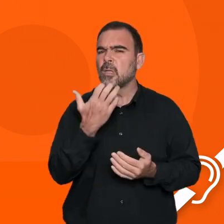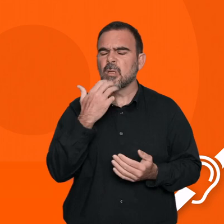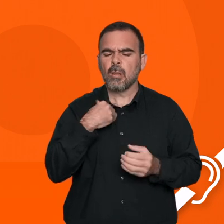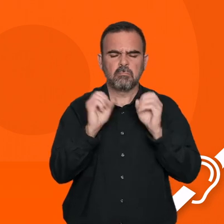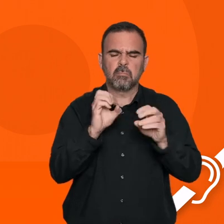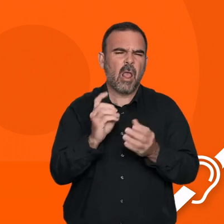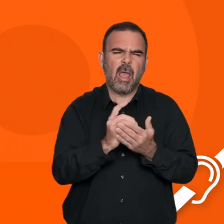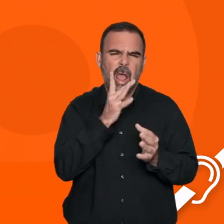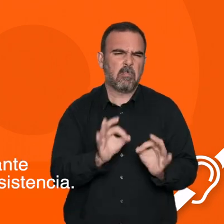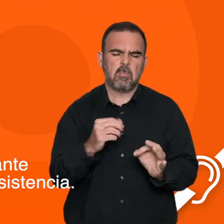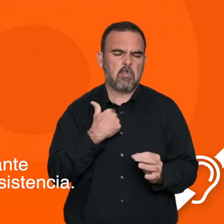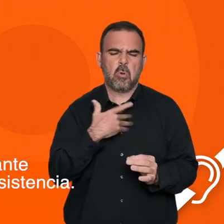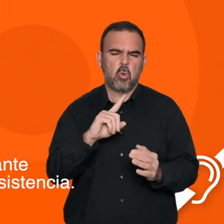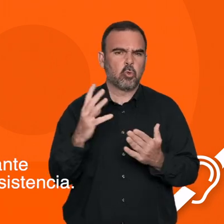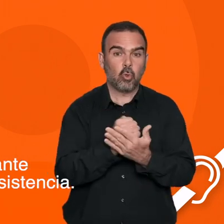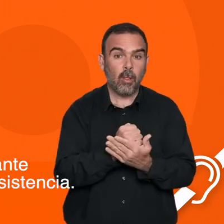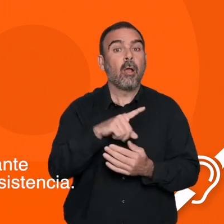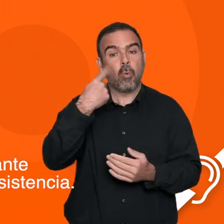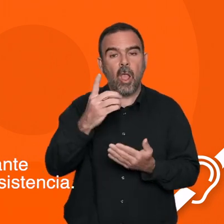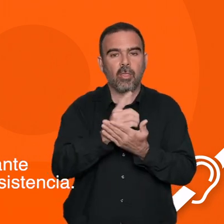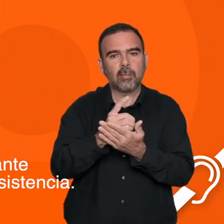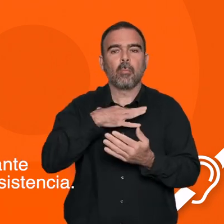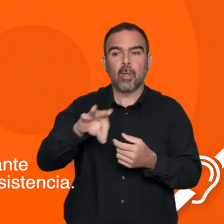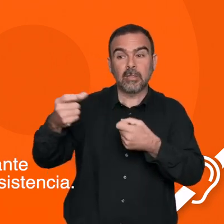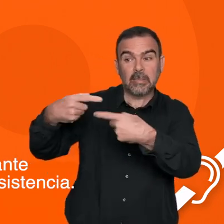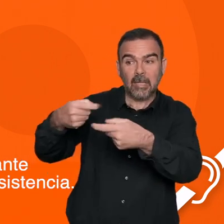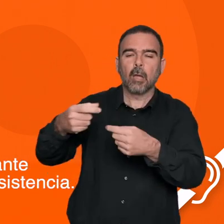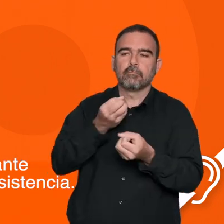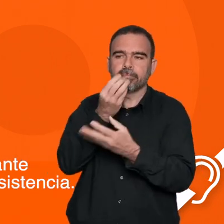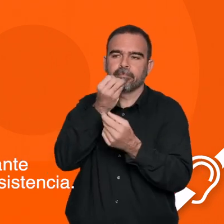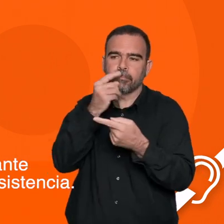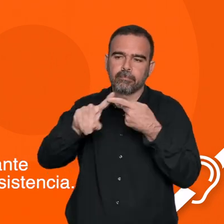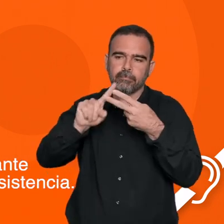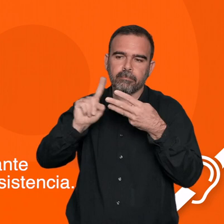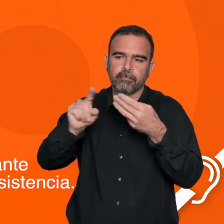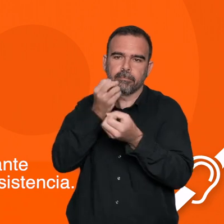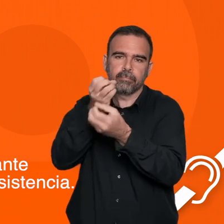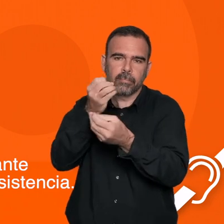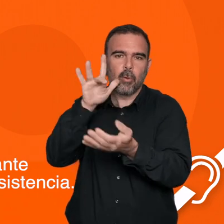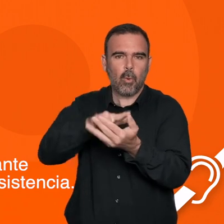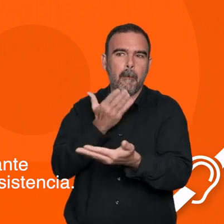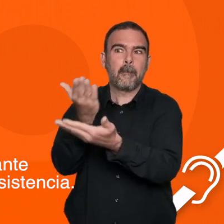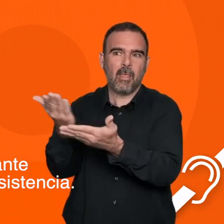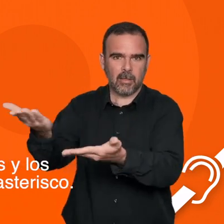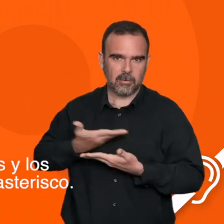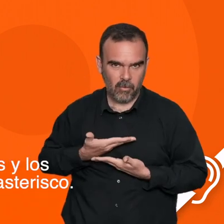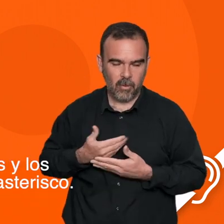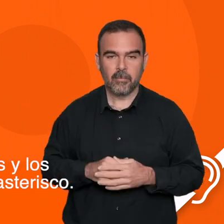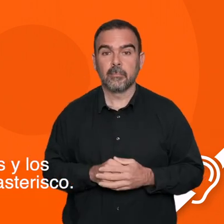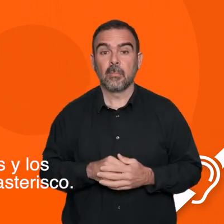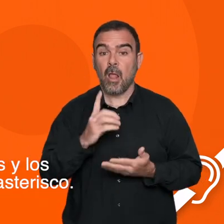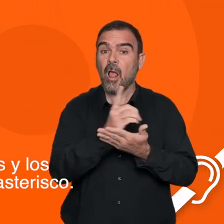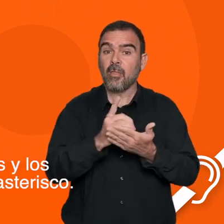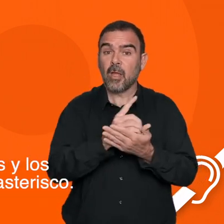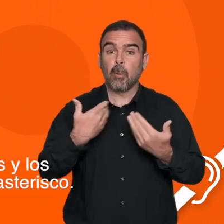hacerlo en ese momento, los datos se podrán aportar mediante el chat una vez iniciada la petición de asistencia. Los datos